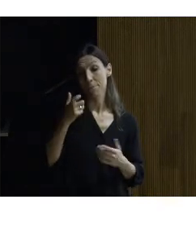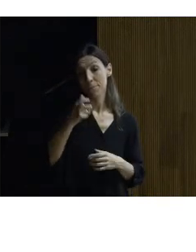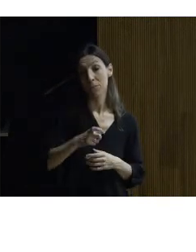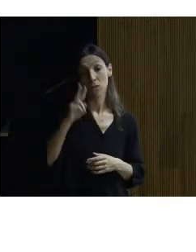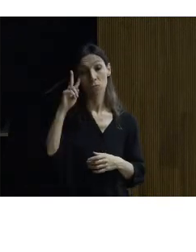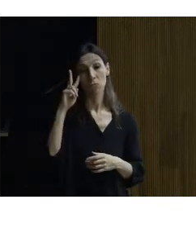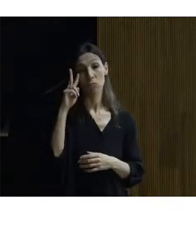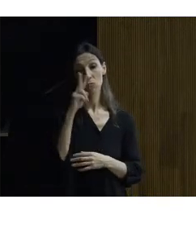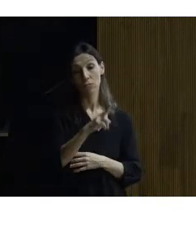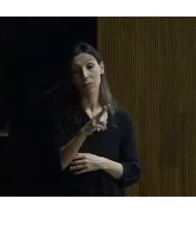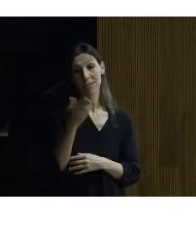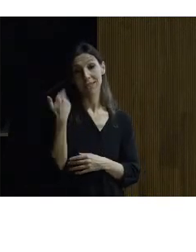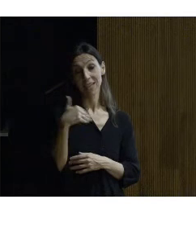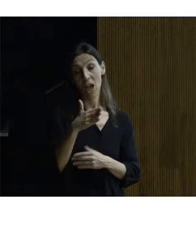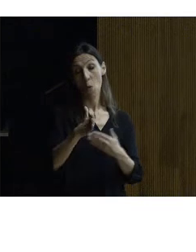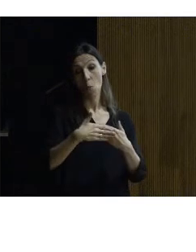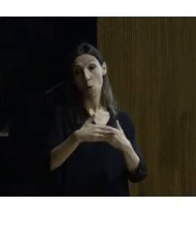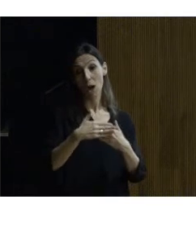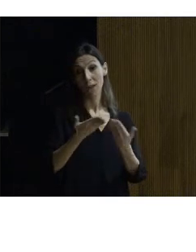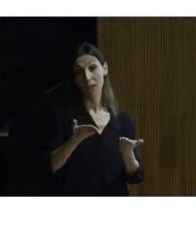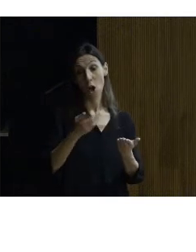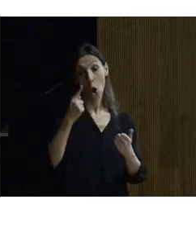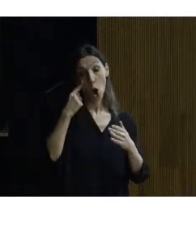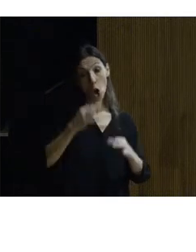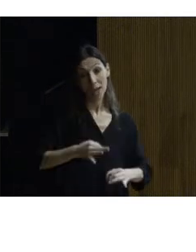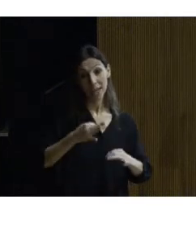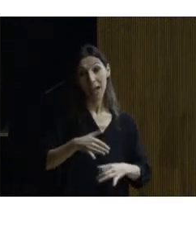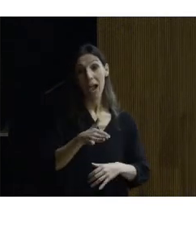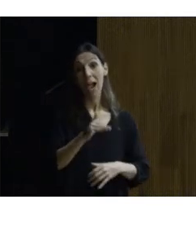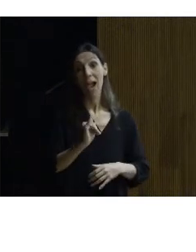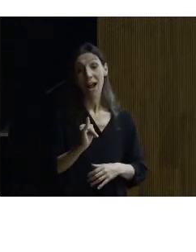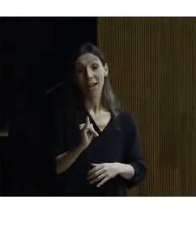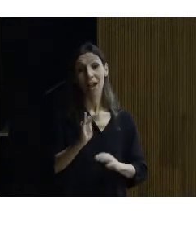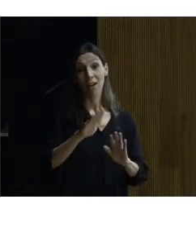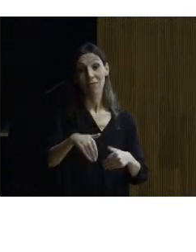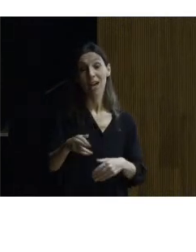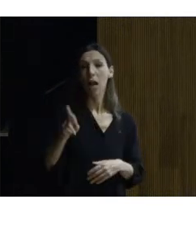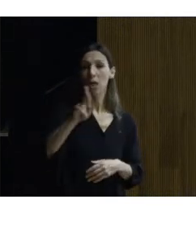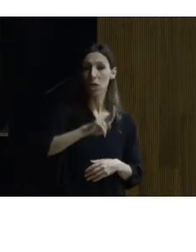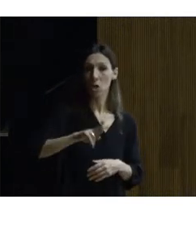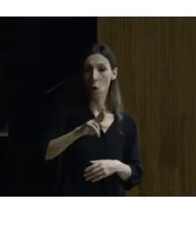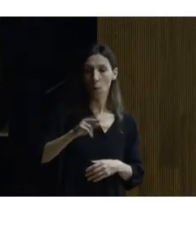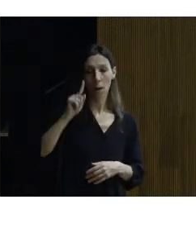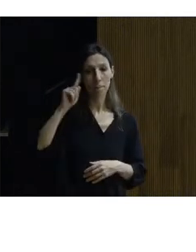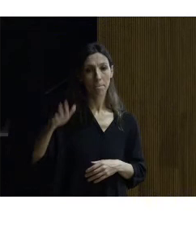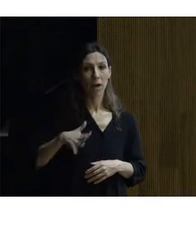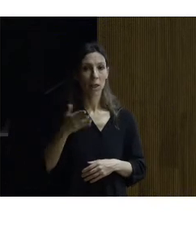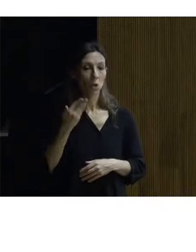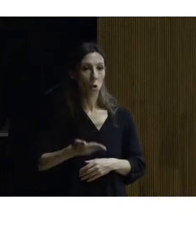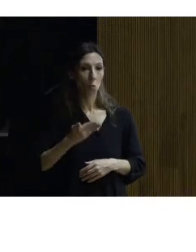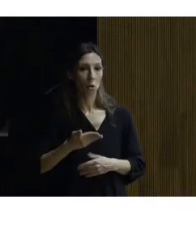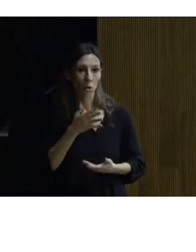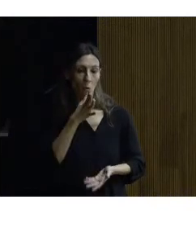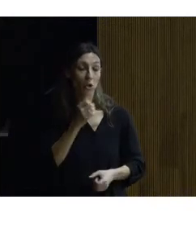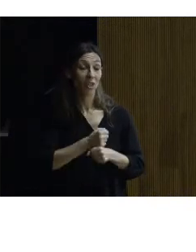ya existía una puerta original es decir que se recuperó una puerta original del edificio me parece importante señalar que trabajando en